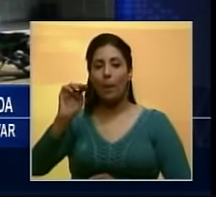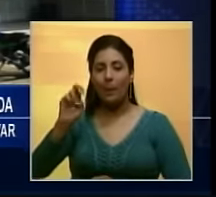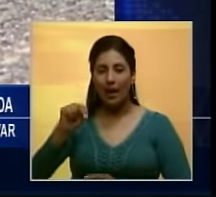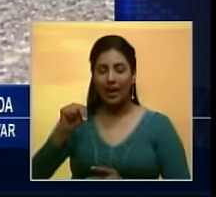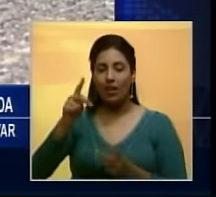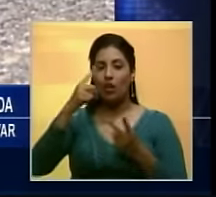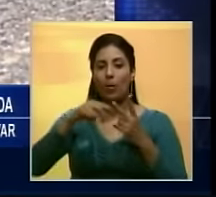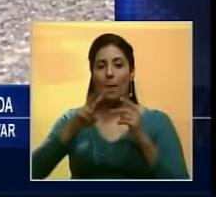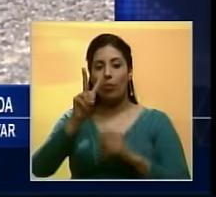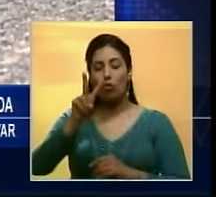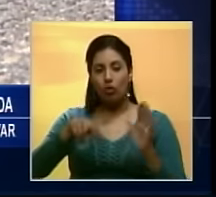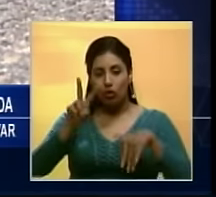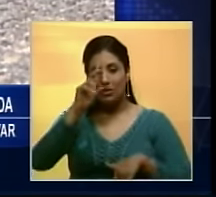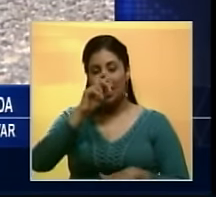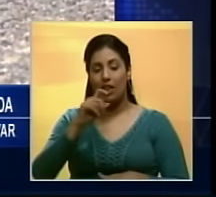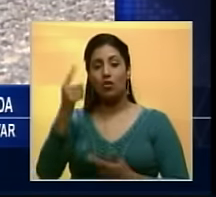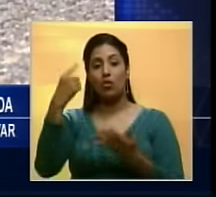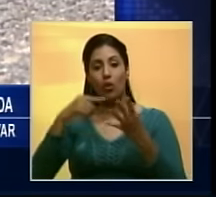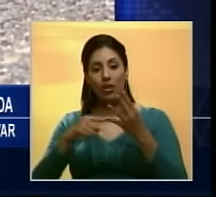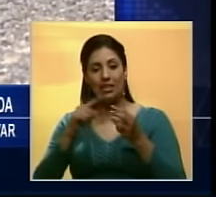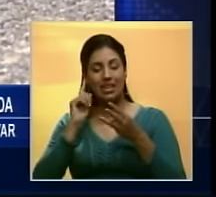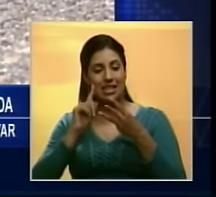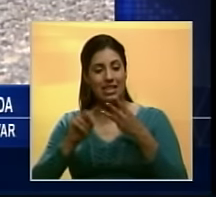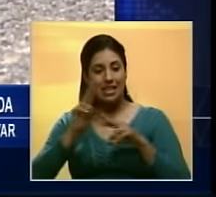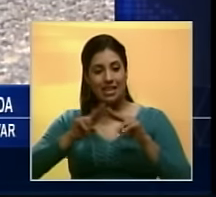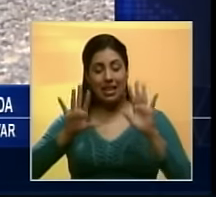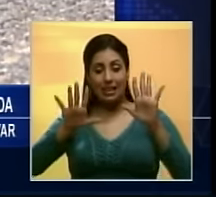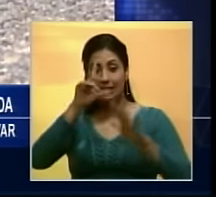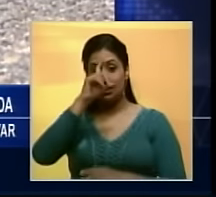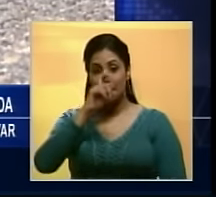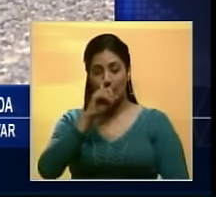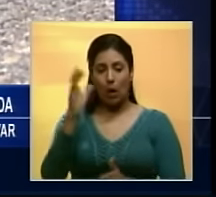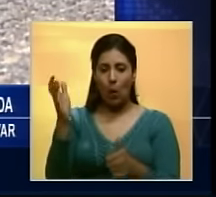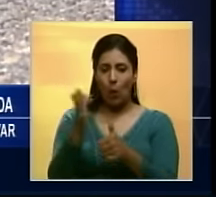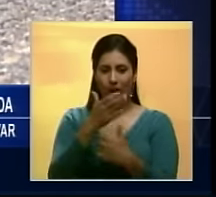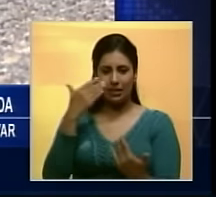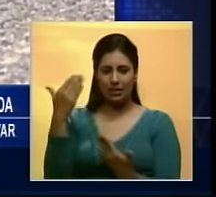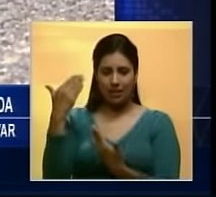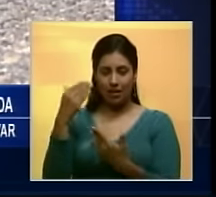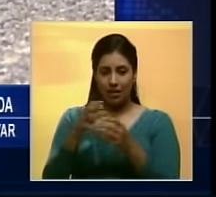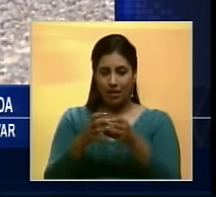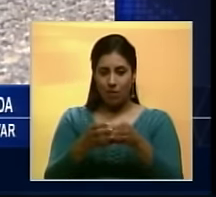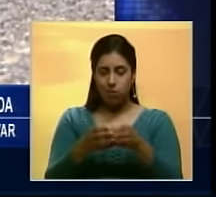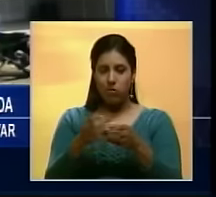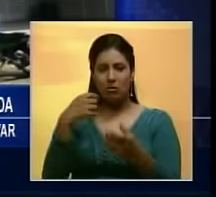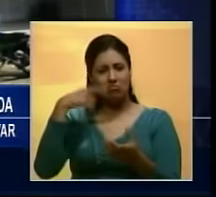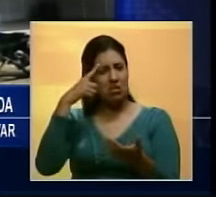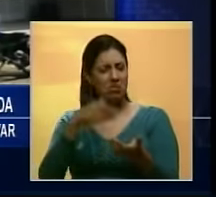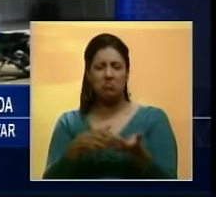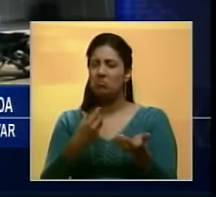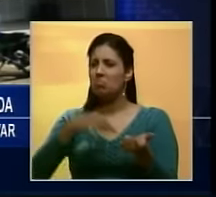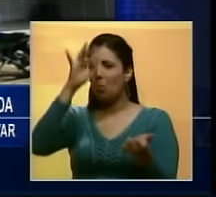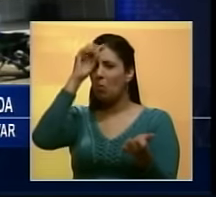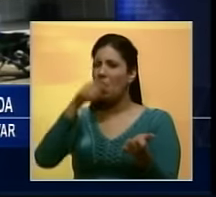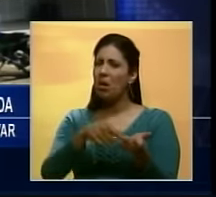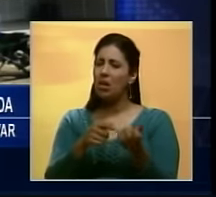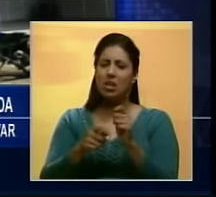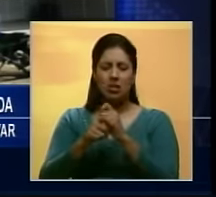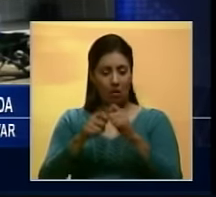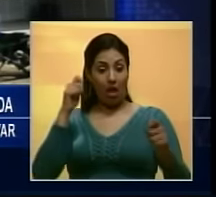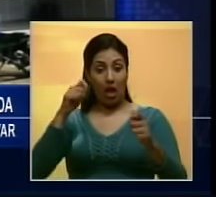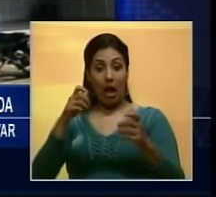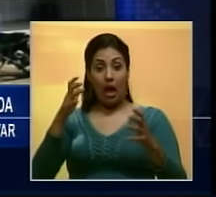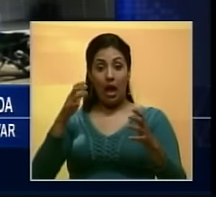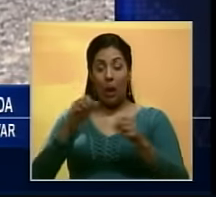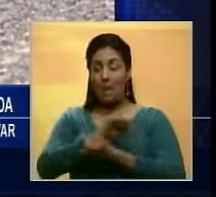Torres Ramos De 12 Y Ramona Elinda Torres Ramos De 10 Encontraron la granada Y al no saber De que se trataba La accionaron